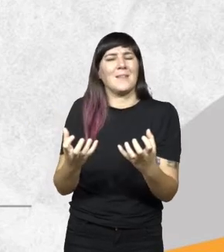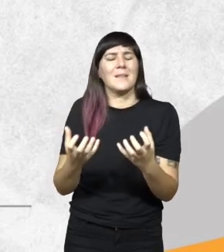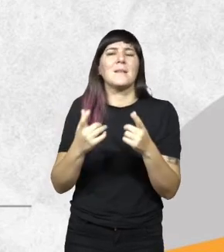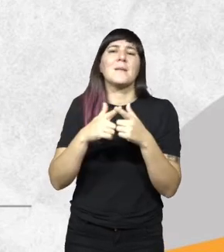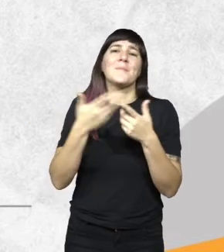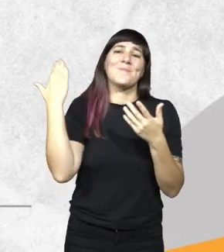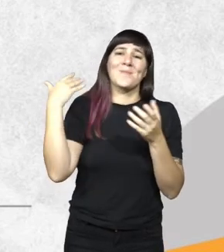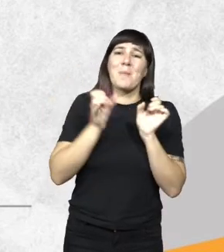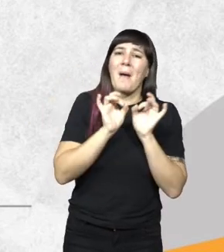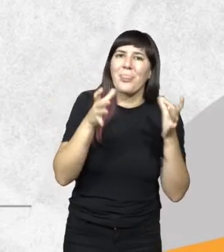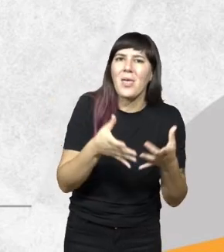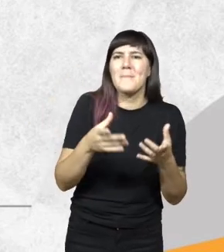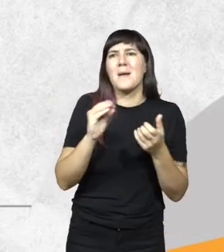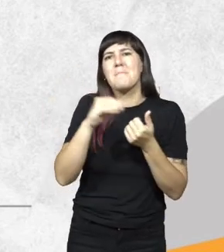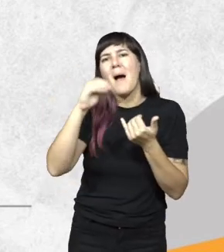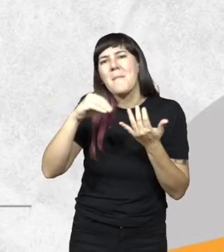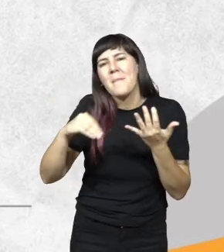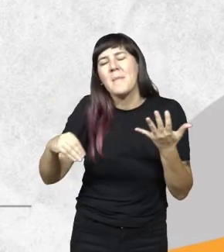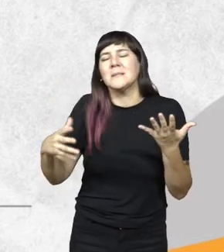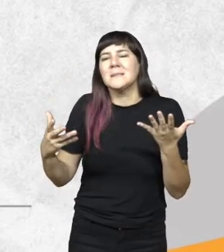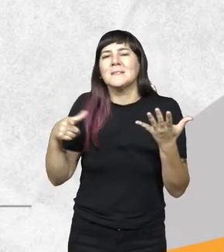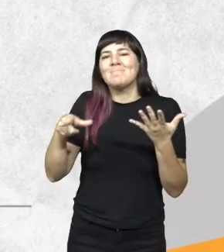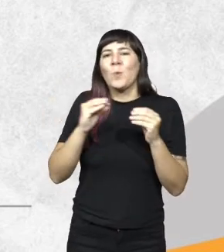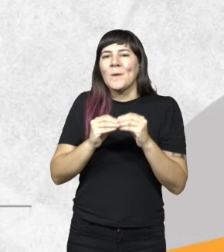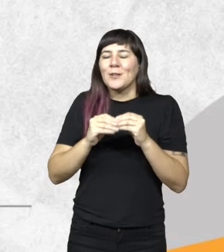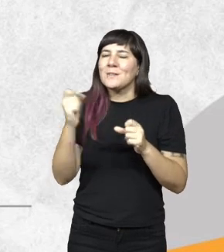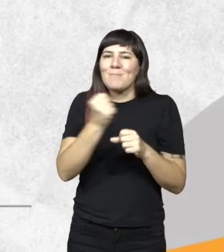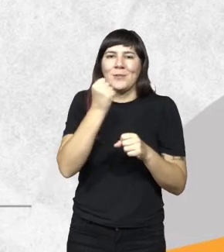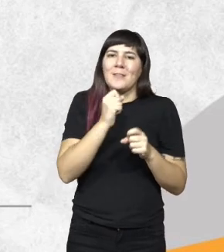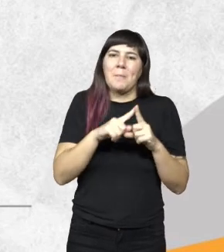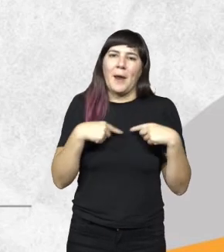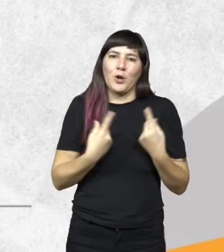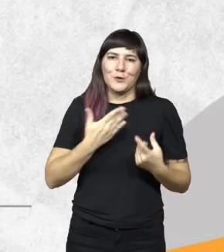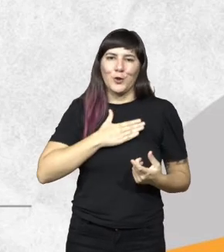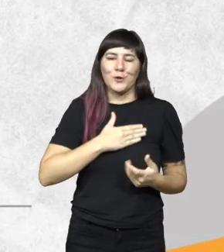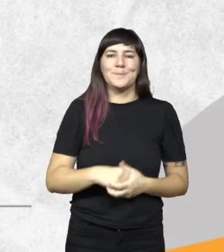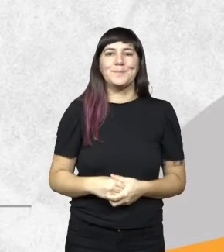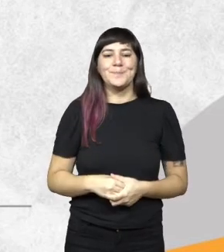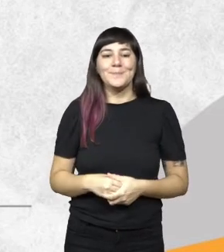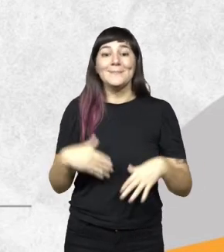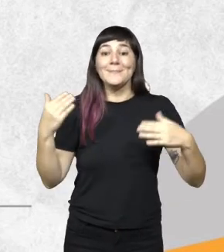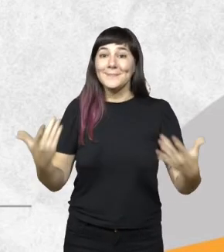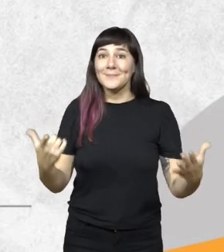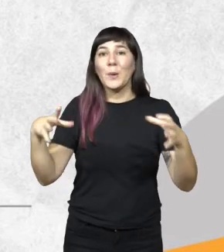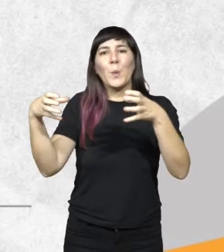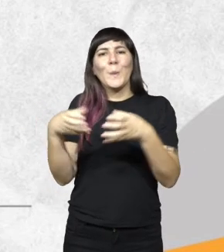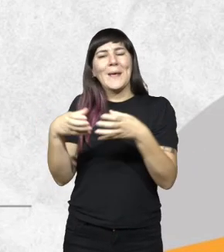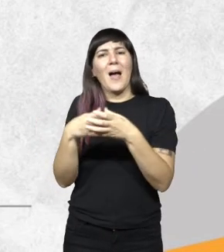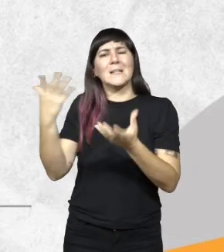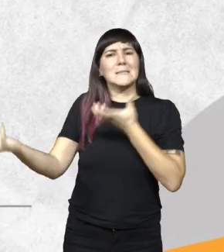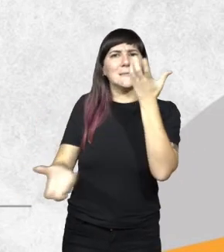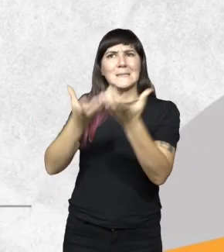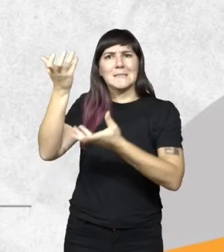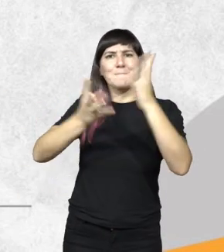pandemia así que realmente estas cuestiones fueron muy importantes para nosotros bueno y la brigada de incendios forestales que